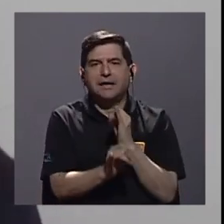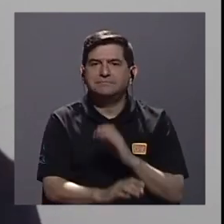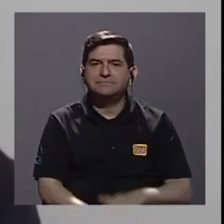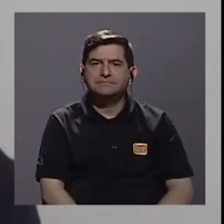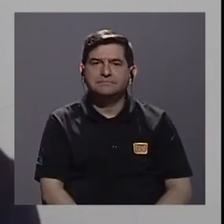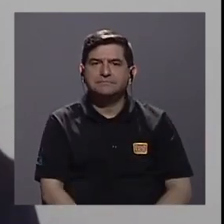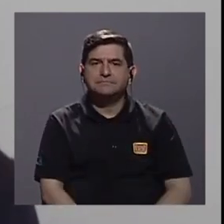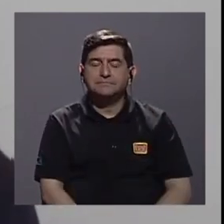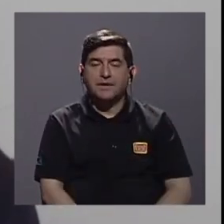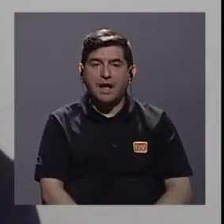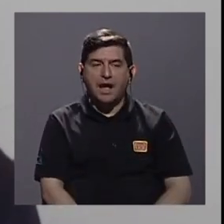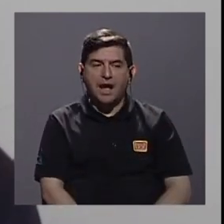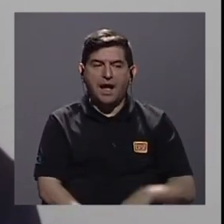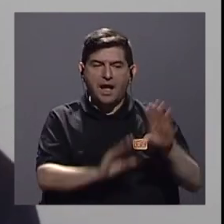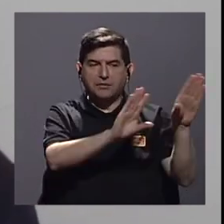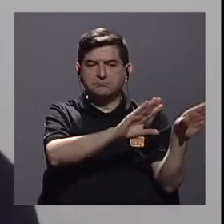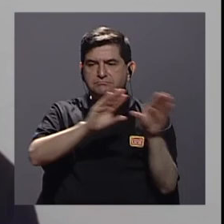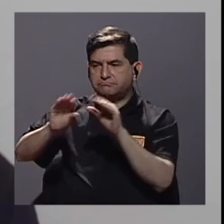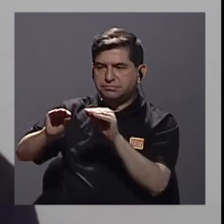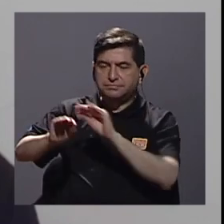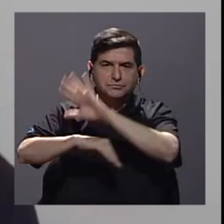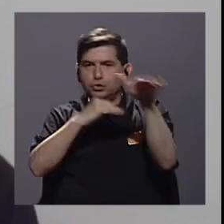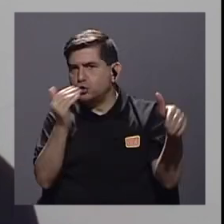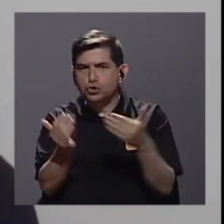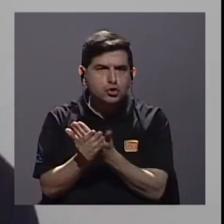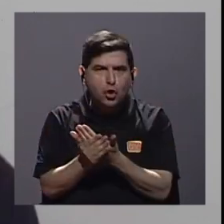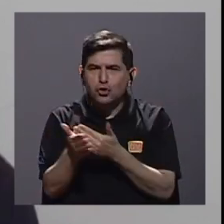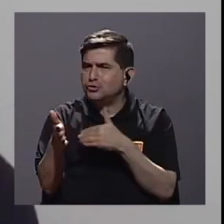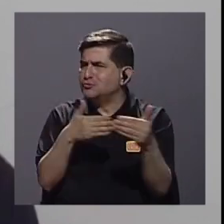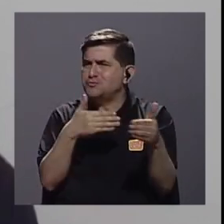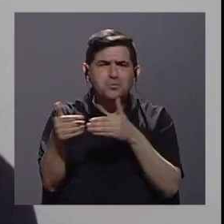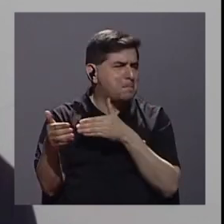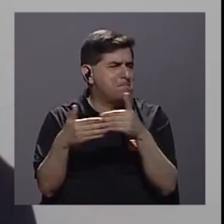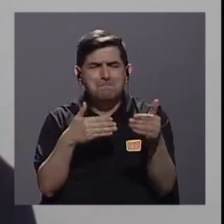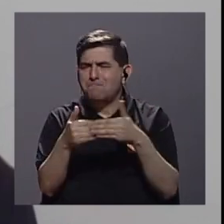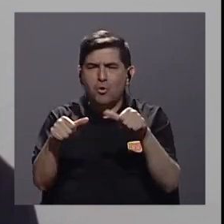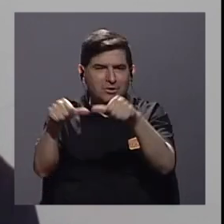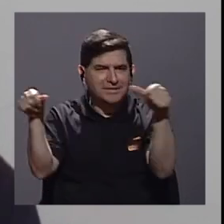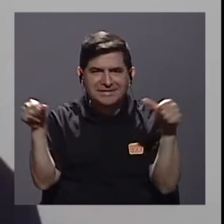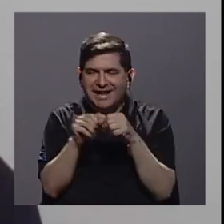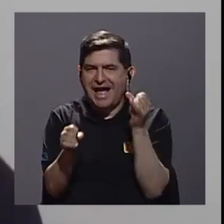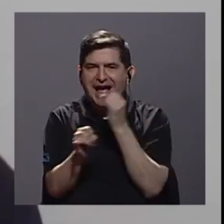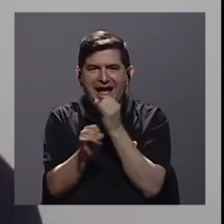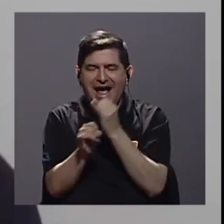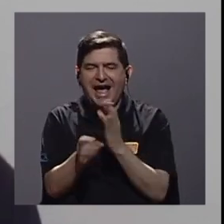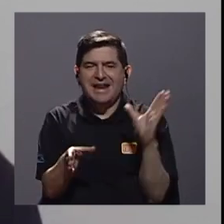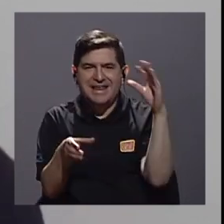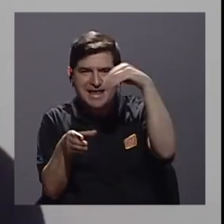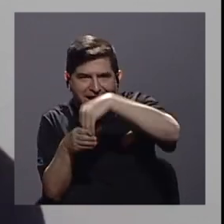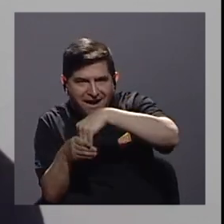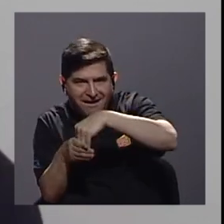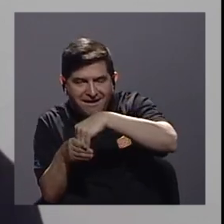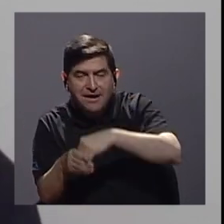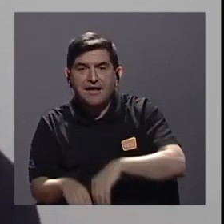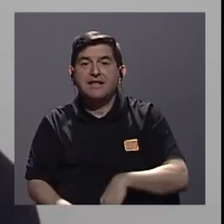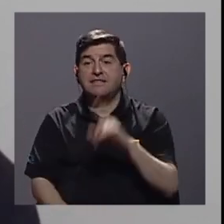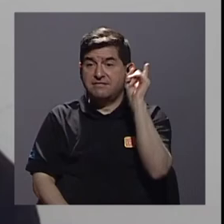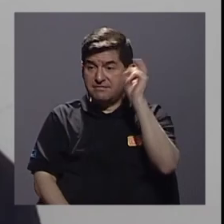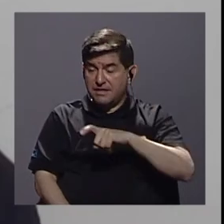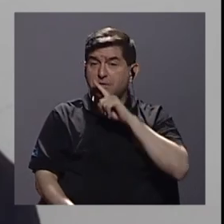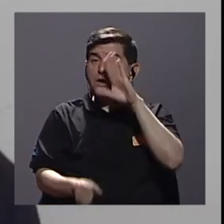tenemos que migrar hacia que todos independientemente del sector institucional al que pertenezcan puedan